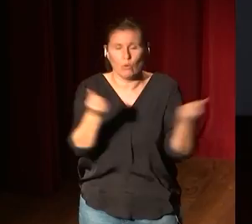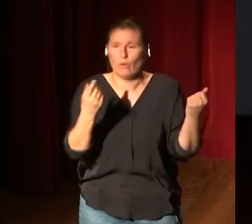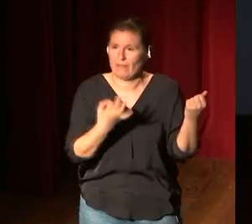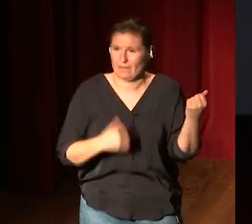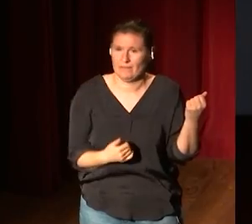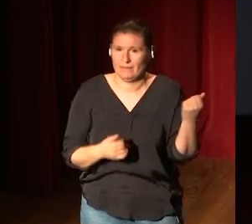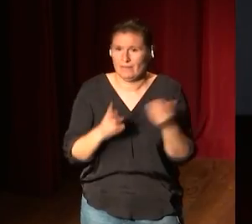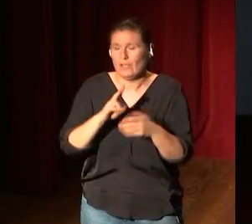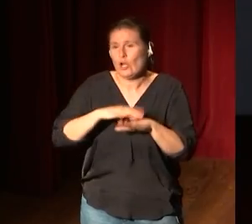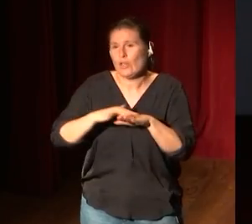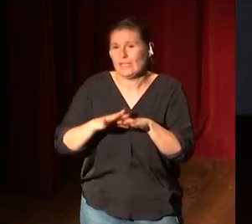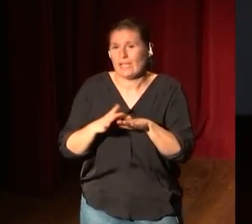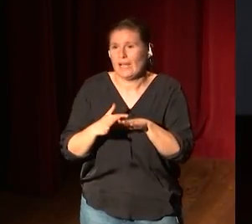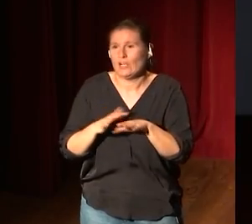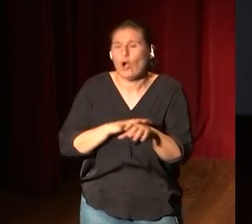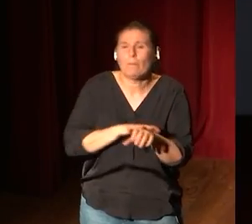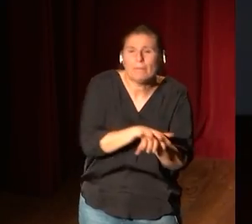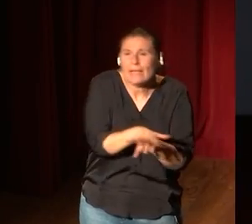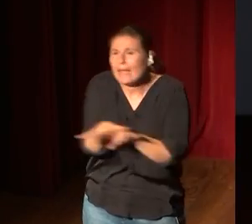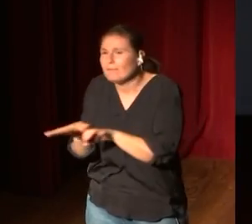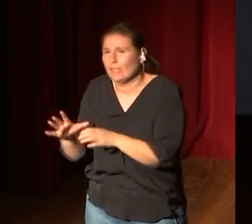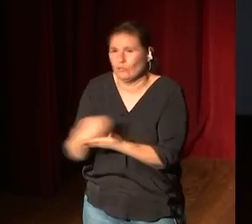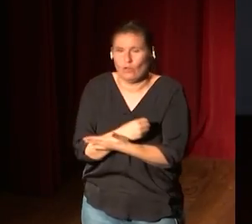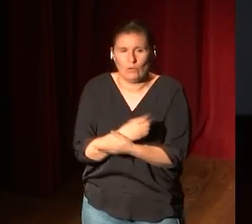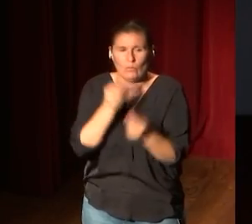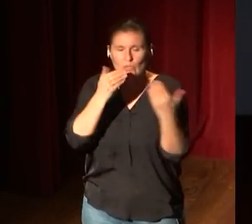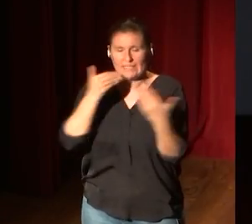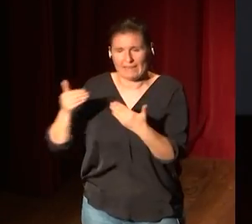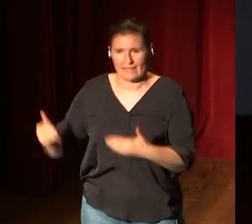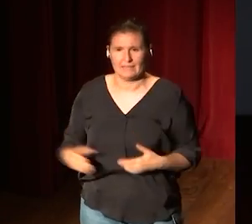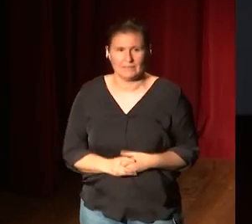y que lo digital lo permita muchas gracias